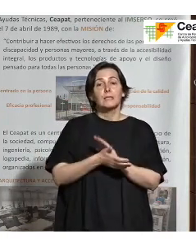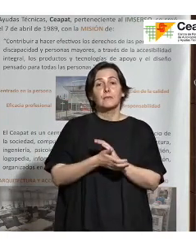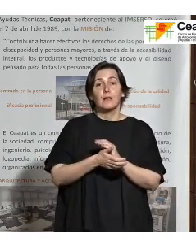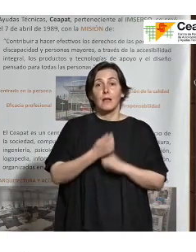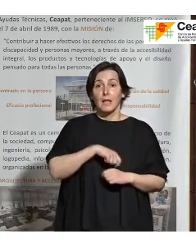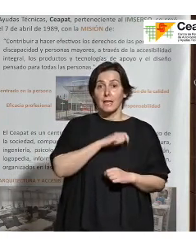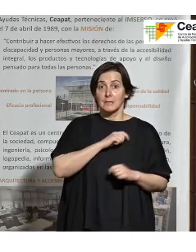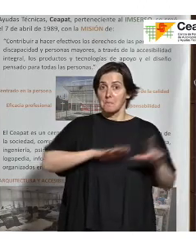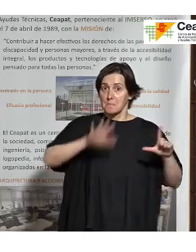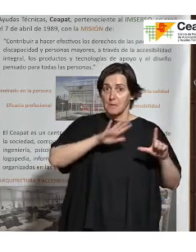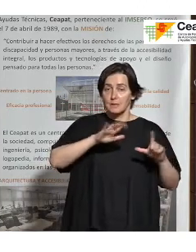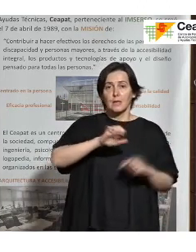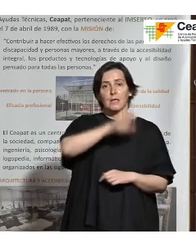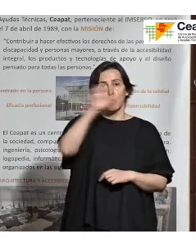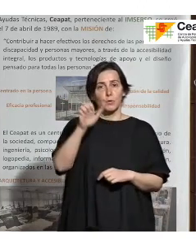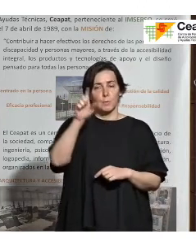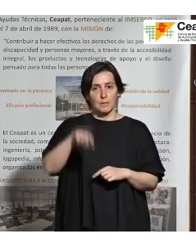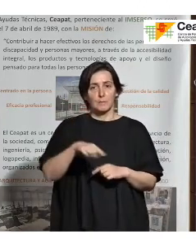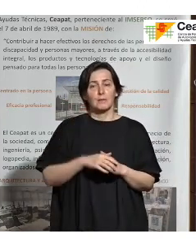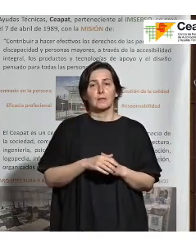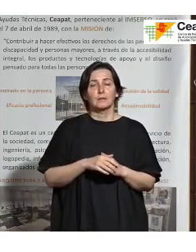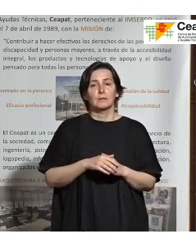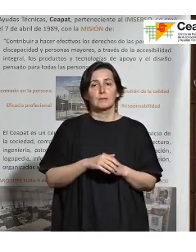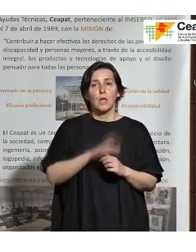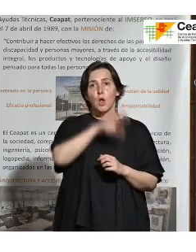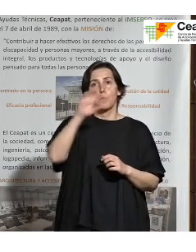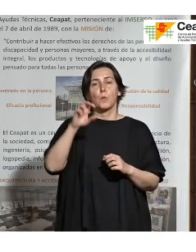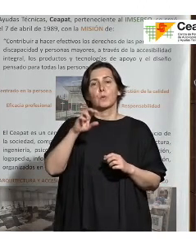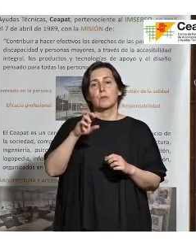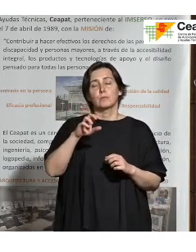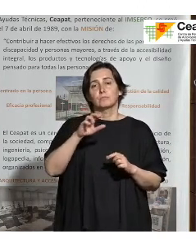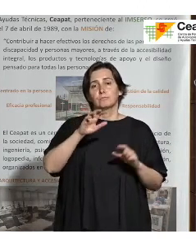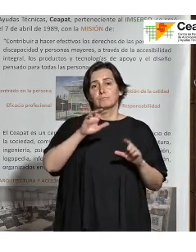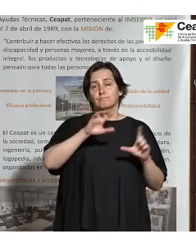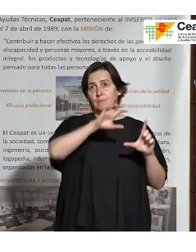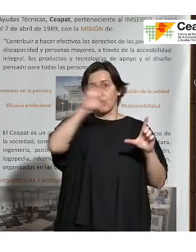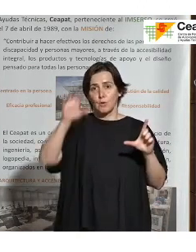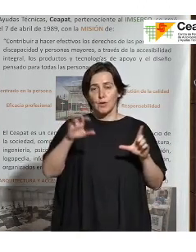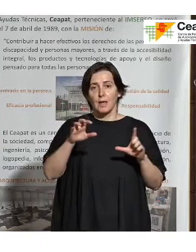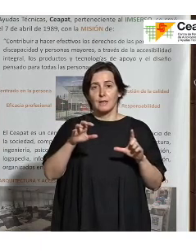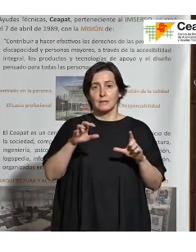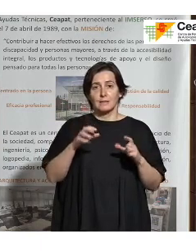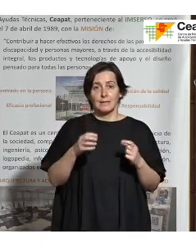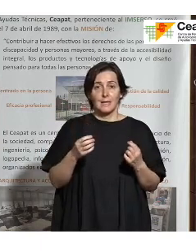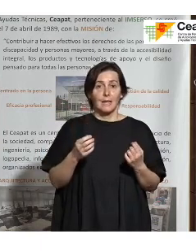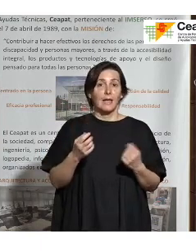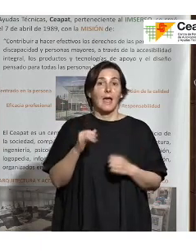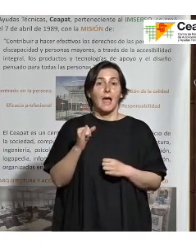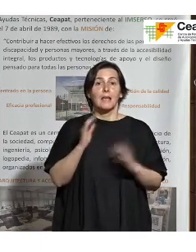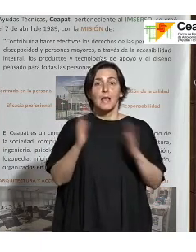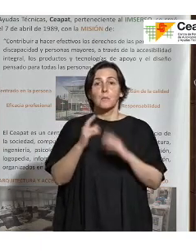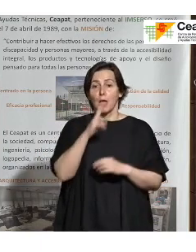porque esto es un mercado europeo, por no decir multinacional, tiene dos años para hacer realidad muchísimas cosas.